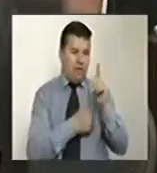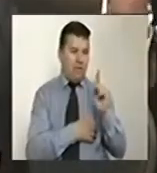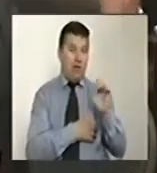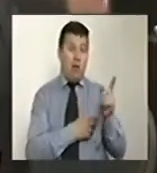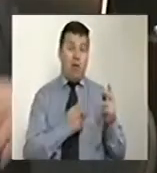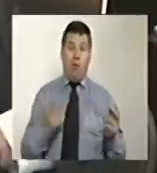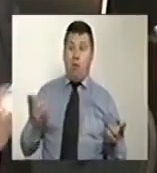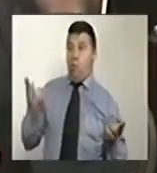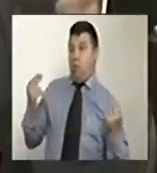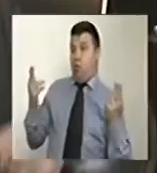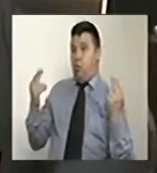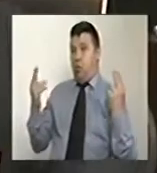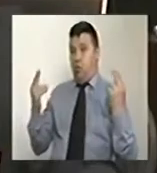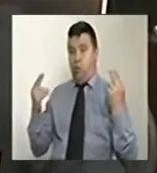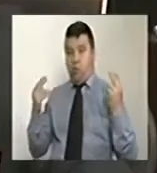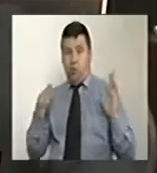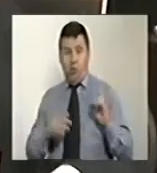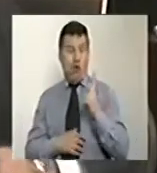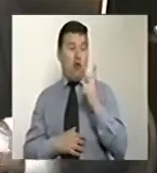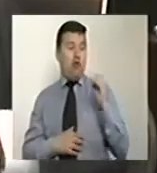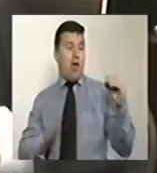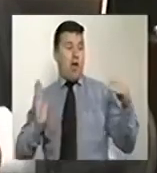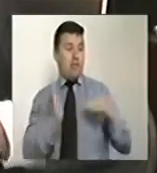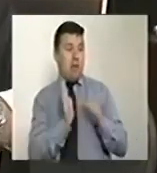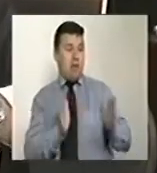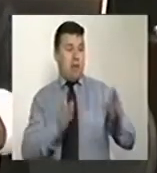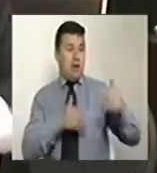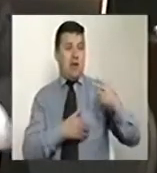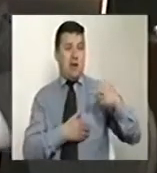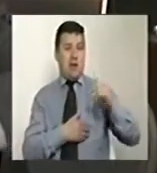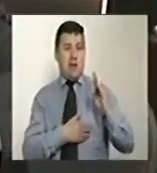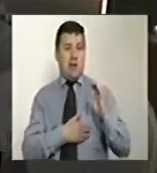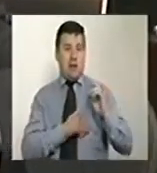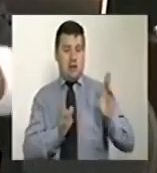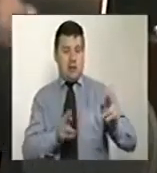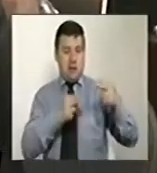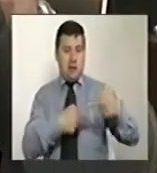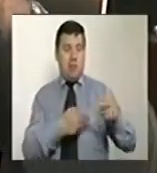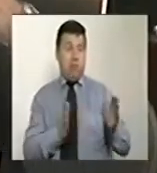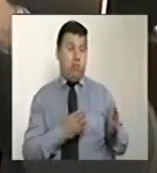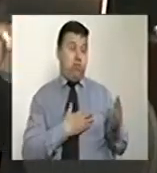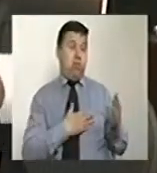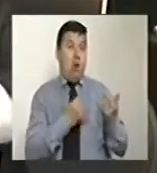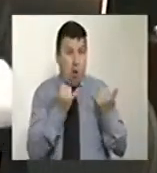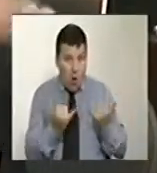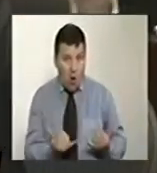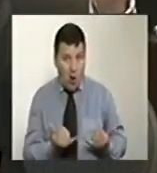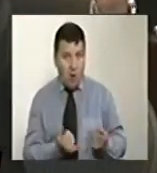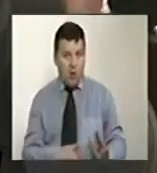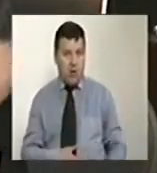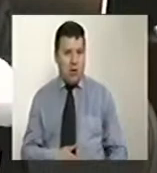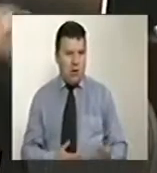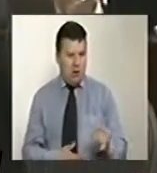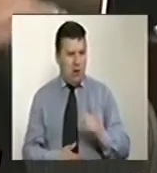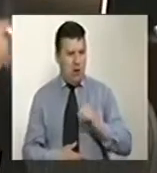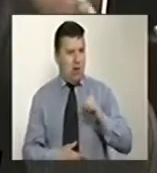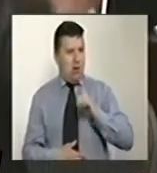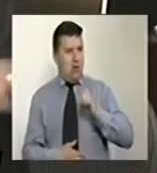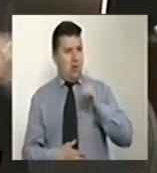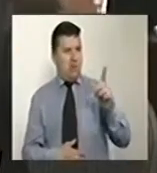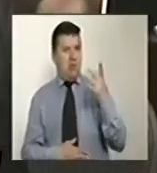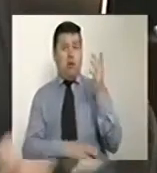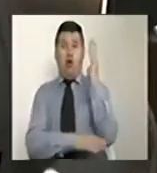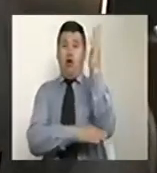pavonean con sus 200.000 hectáreas y son hoy los adalides de la moral los grandes